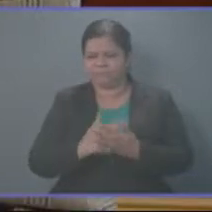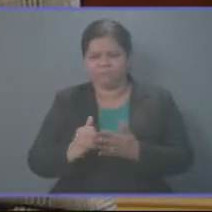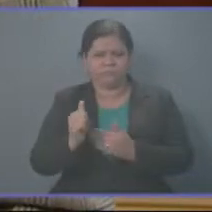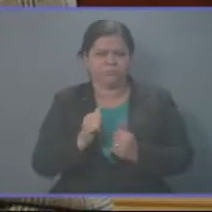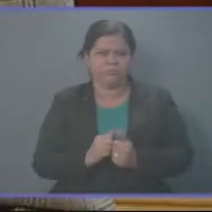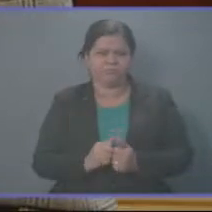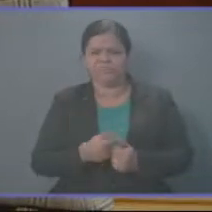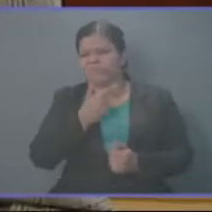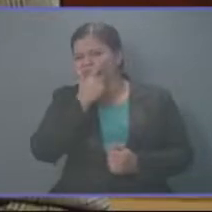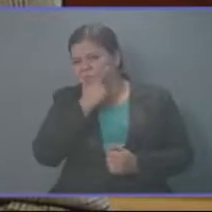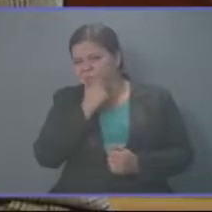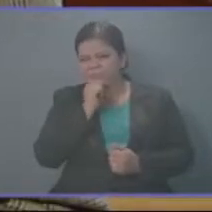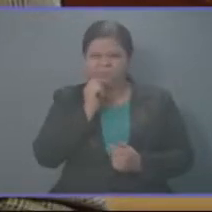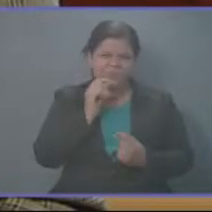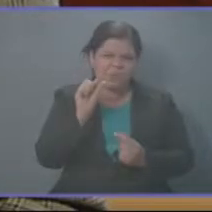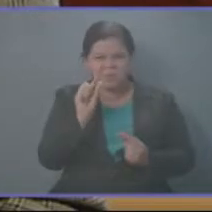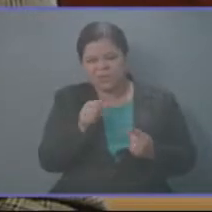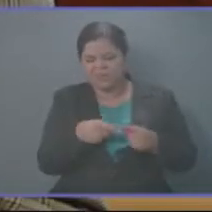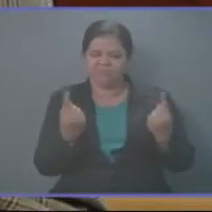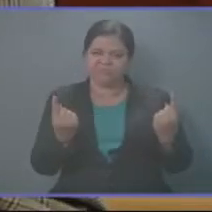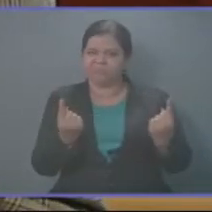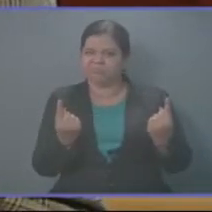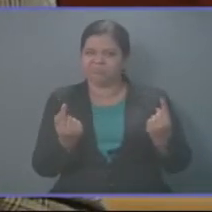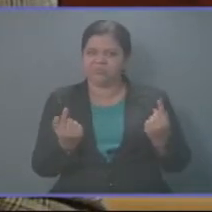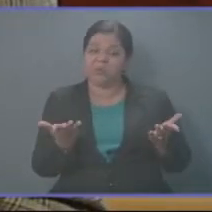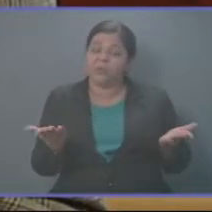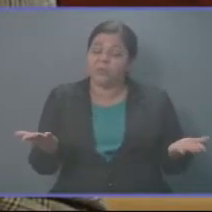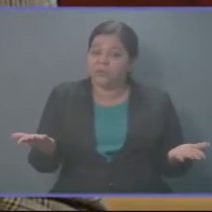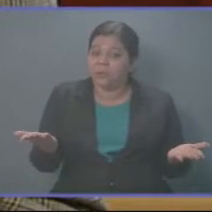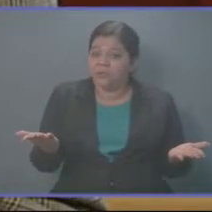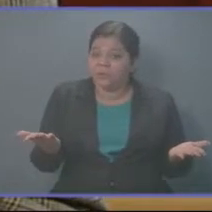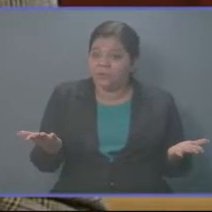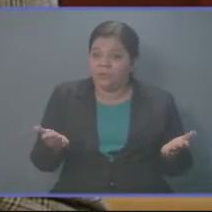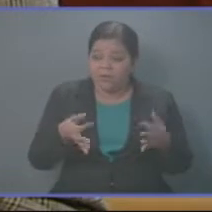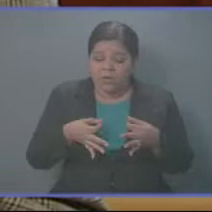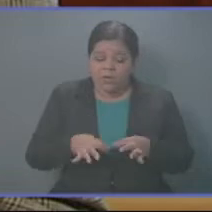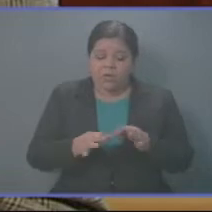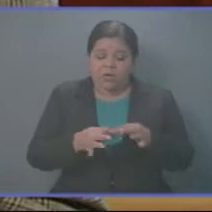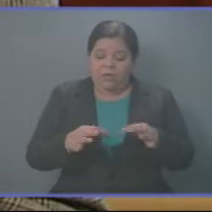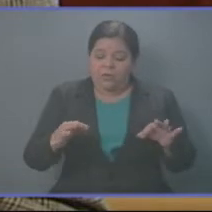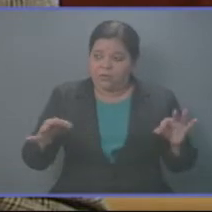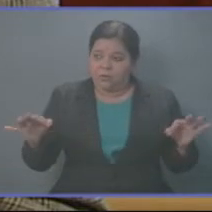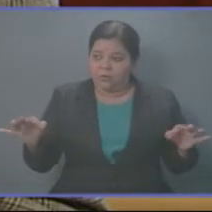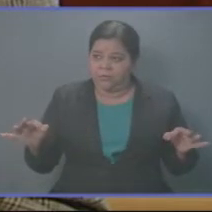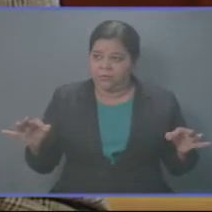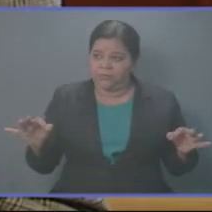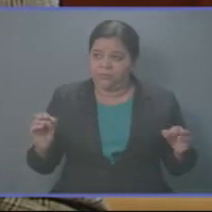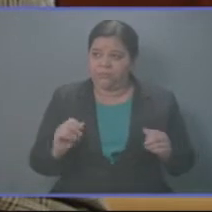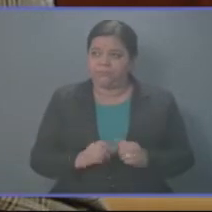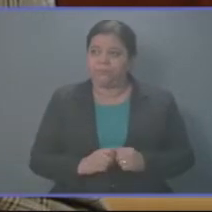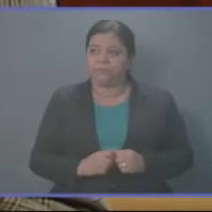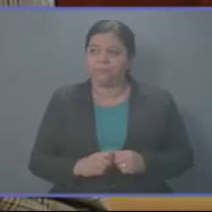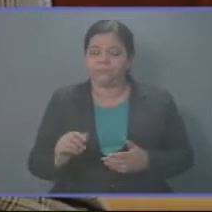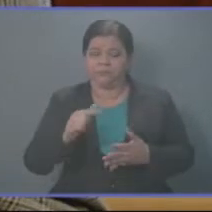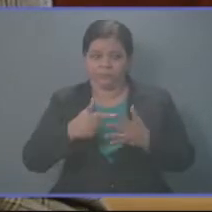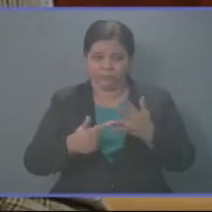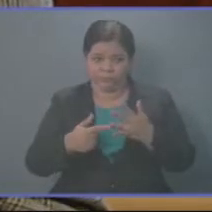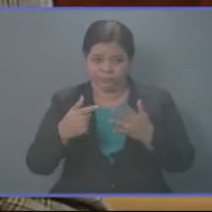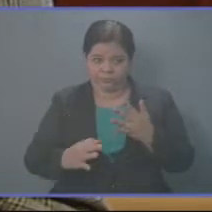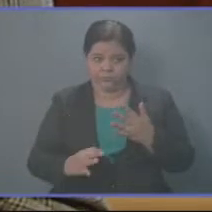contradictoria, y lo digo por la redacción misma del decreto.